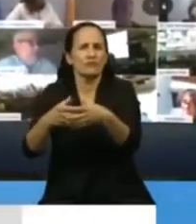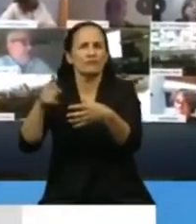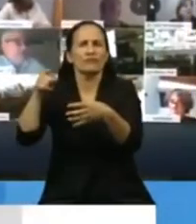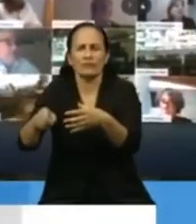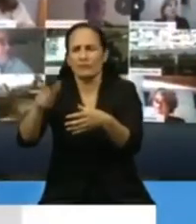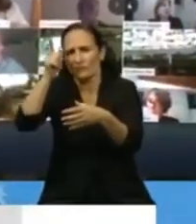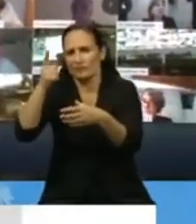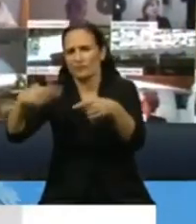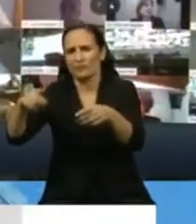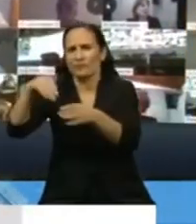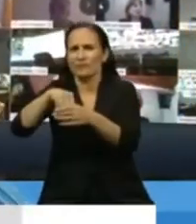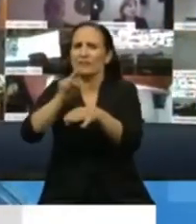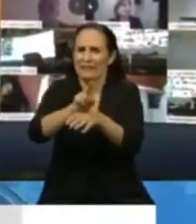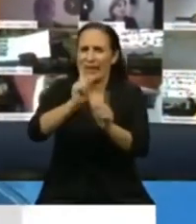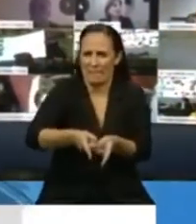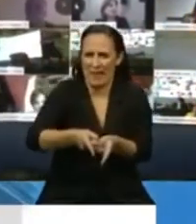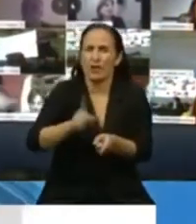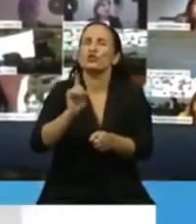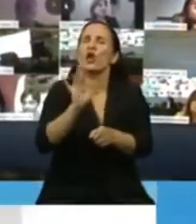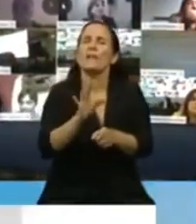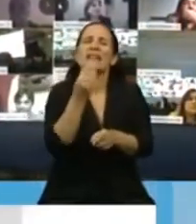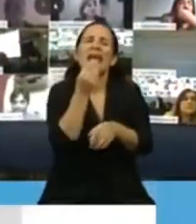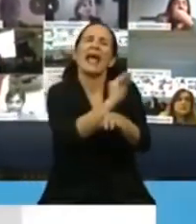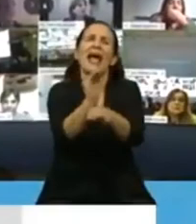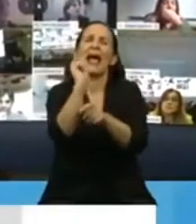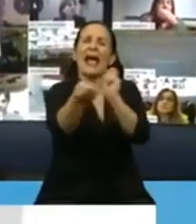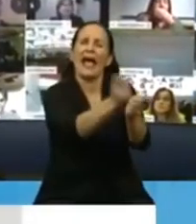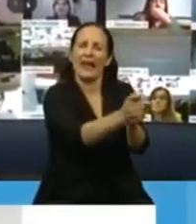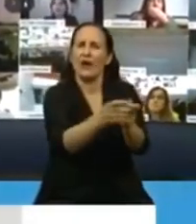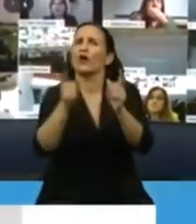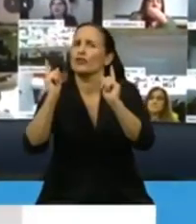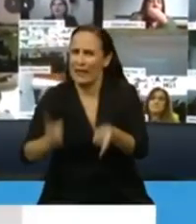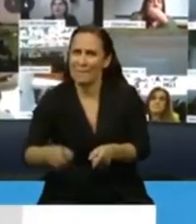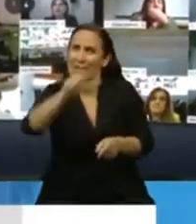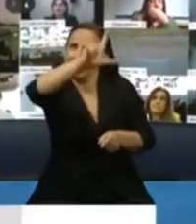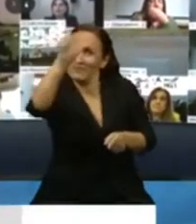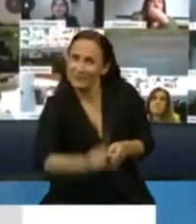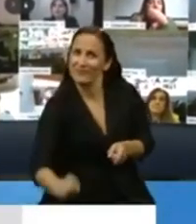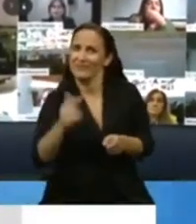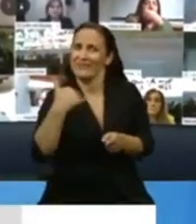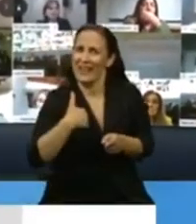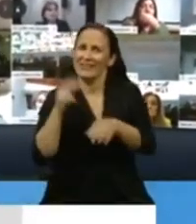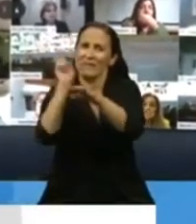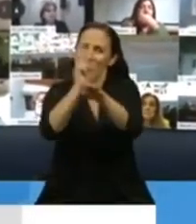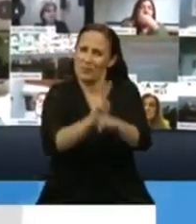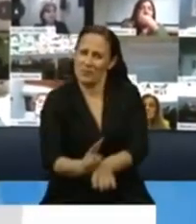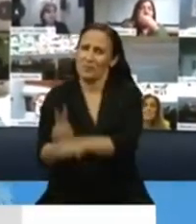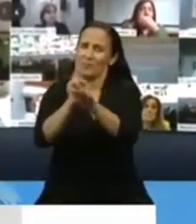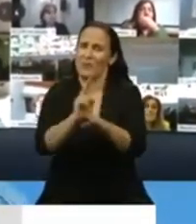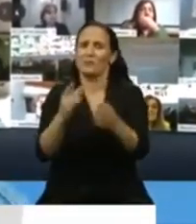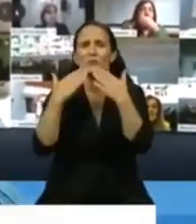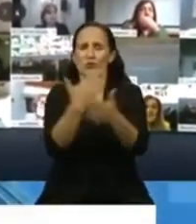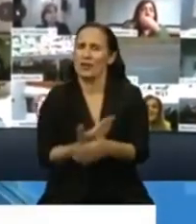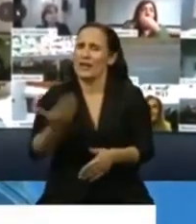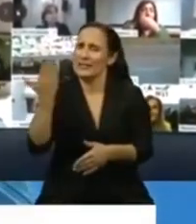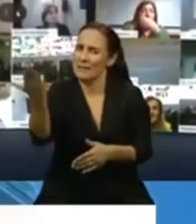Fuerzas de Seguridad que no se han limitado a repartir alimentos, sino que han estado a lo largo y a lo ancho de toda la geografía del país. Muchas gracias, señor Presidente.